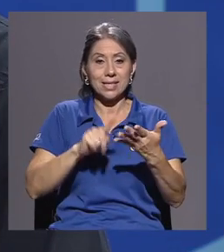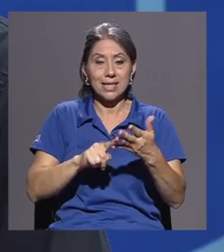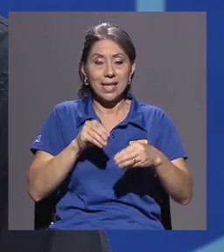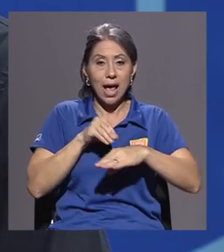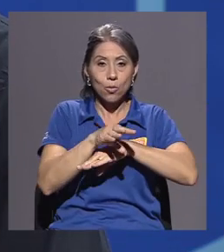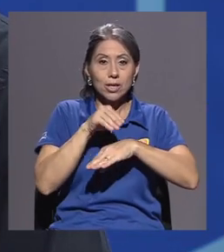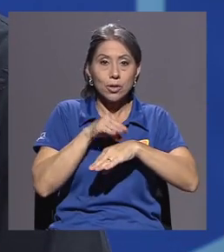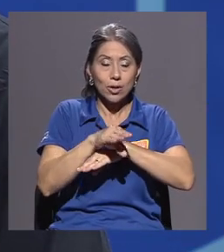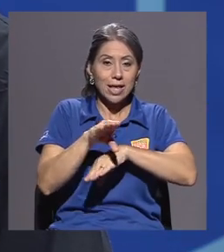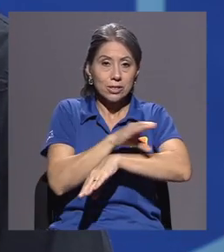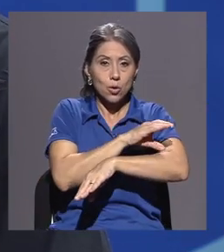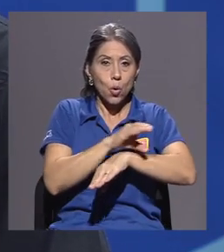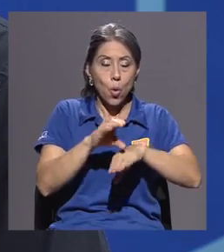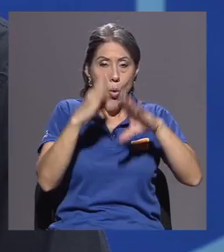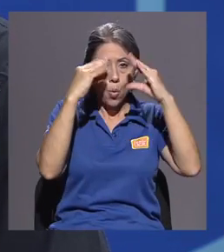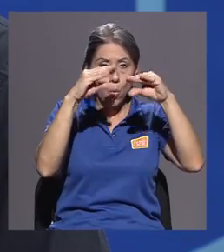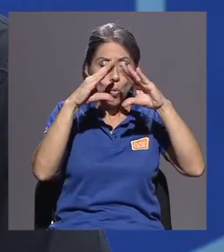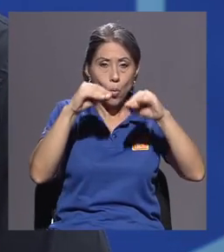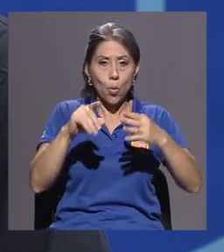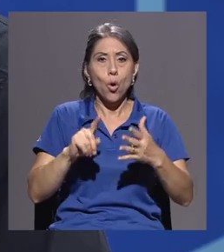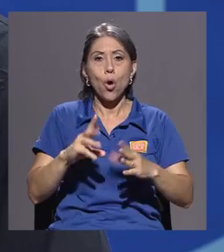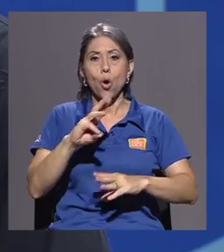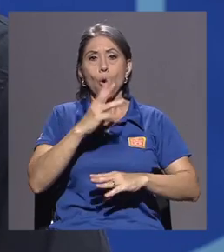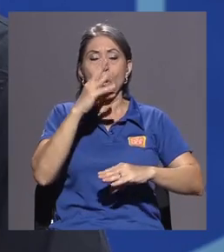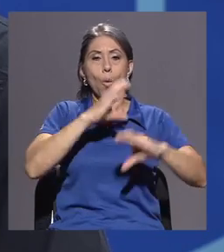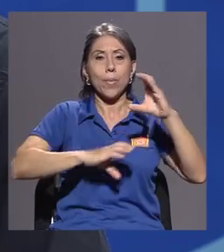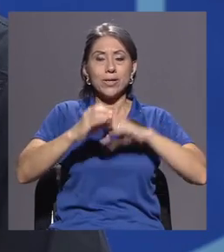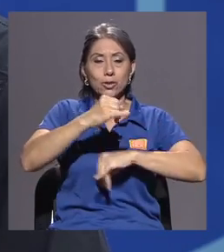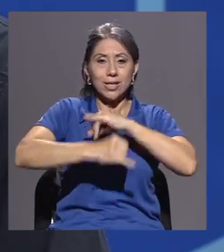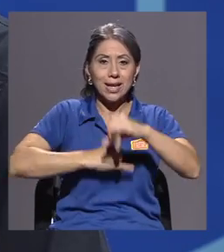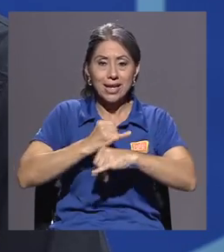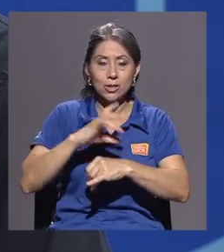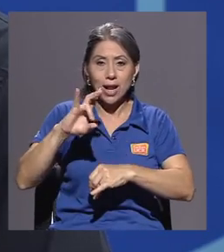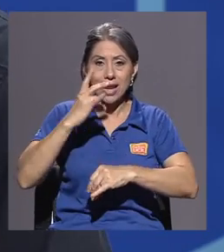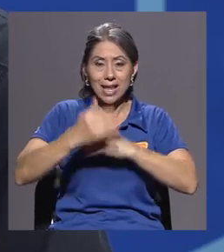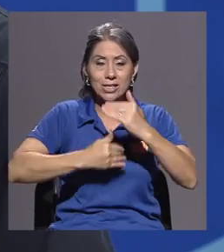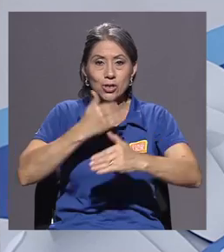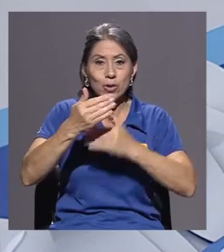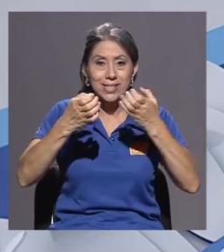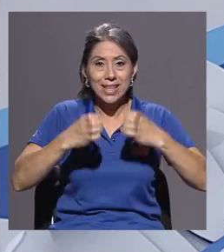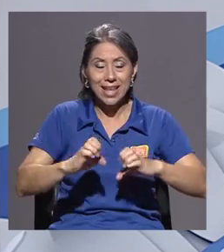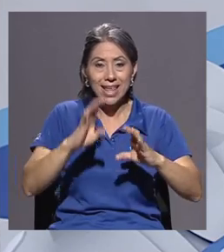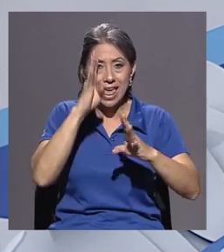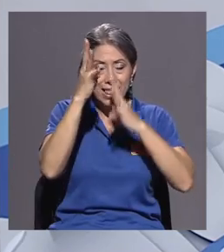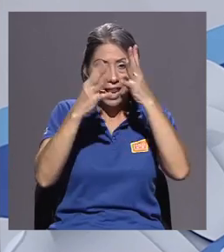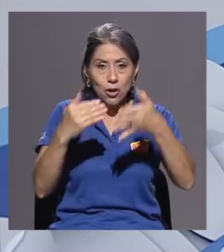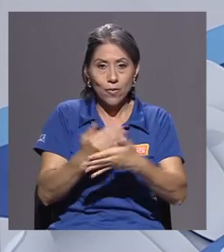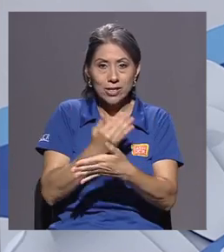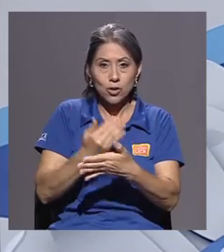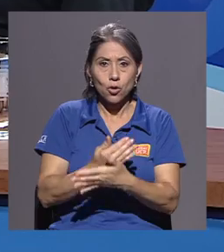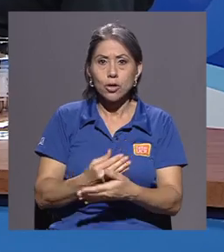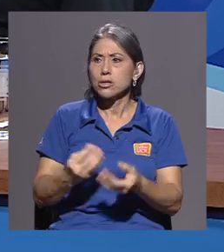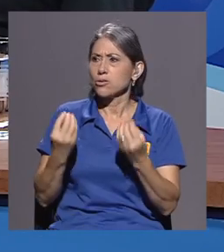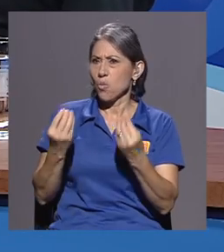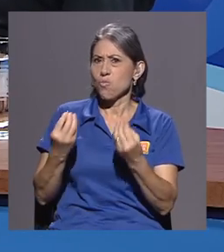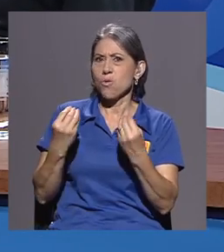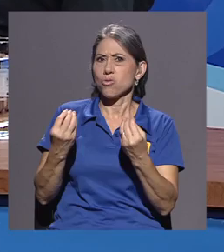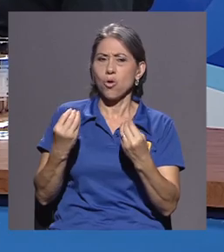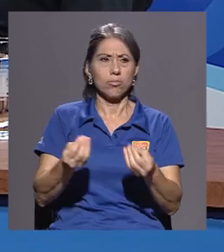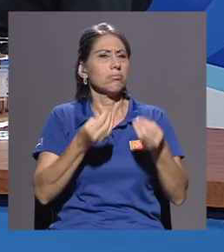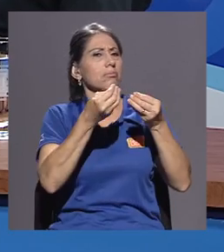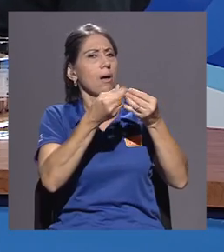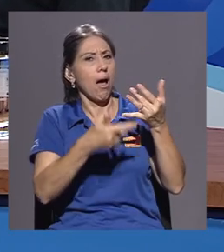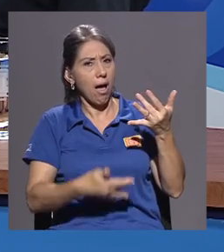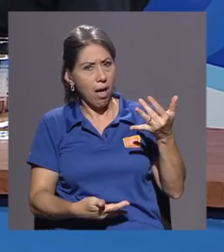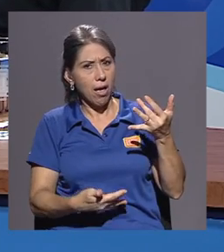comunicaciones, comercio internacional, gestión estratégica, la innovación. Son un montón. Una gran cantidad de opciones. ¿Cuáles son las más